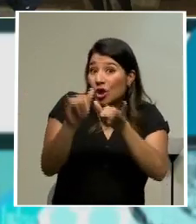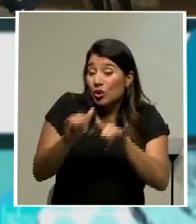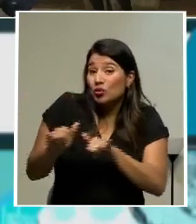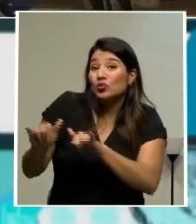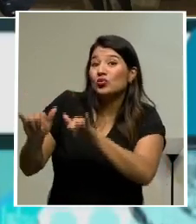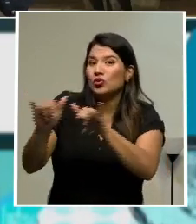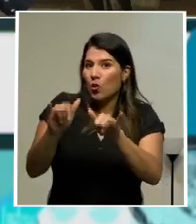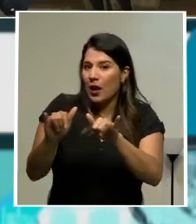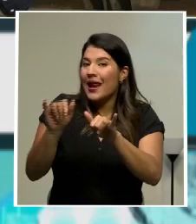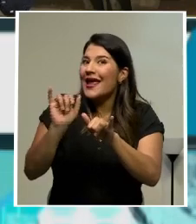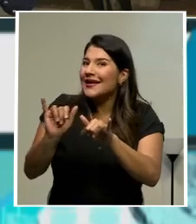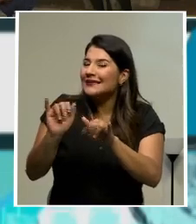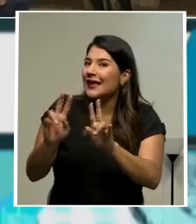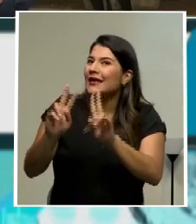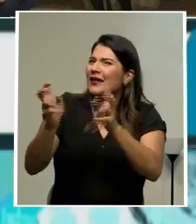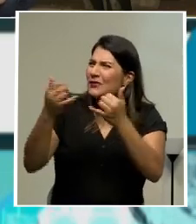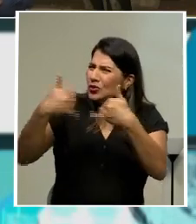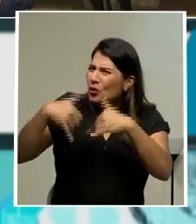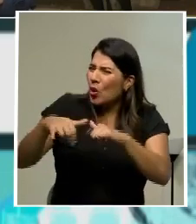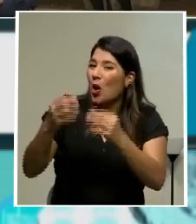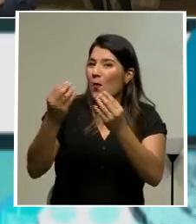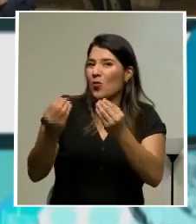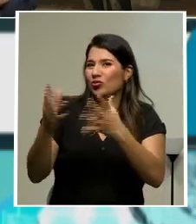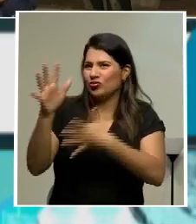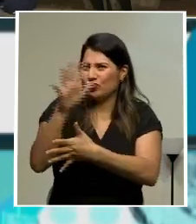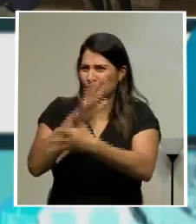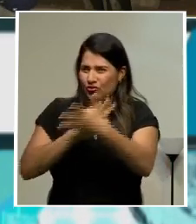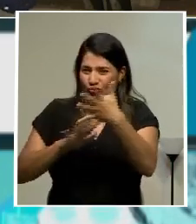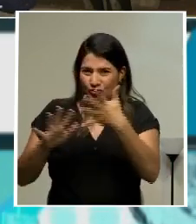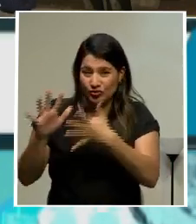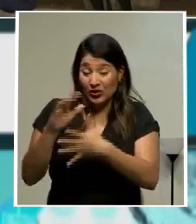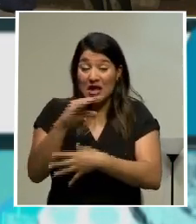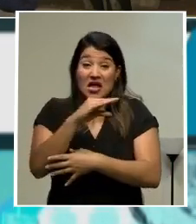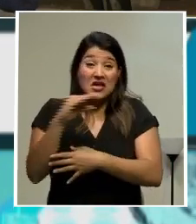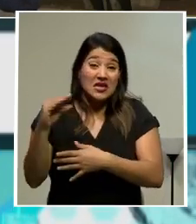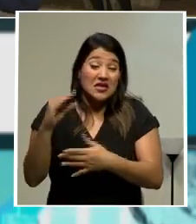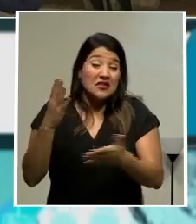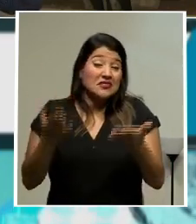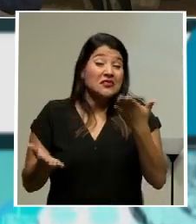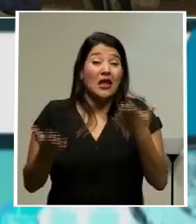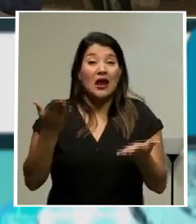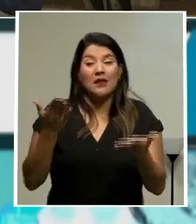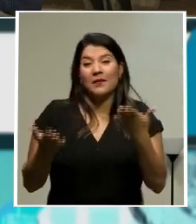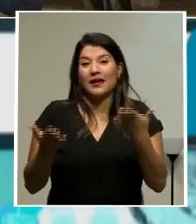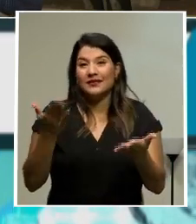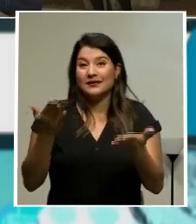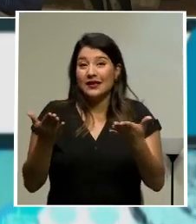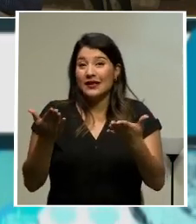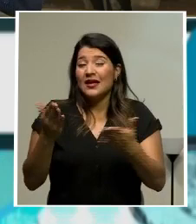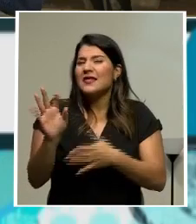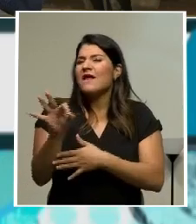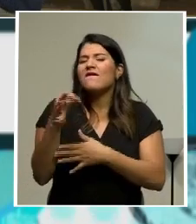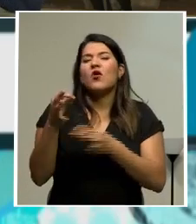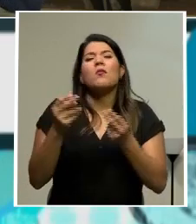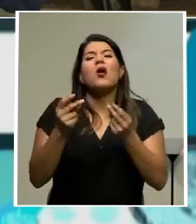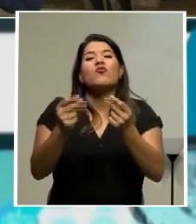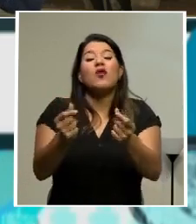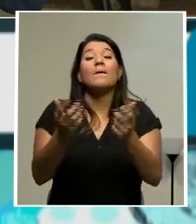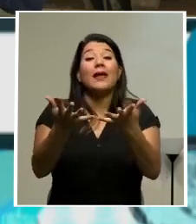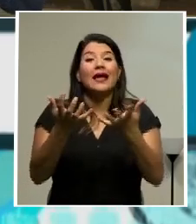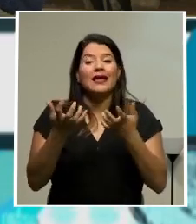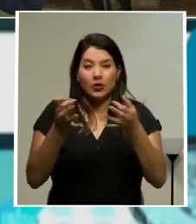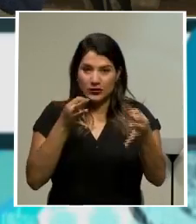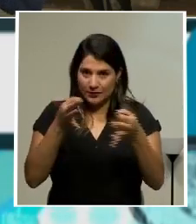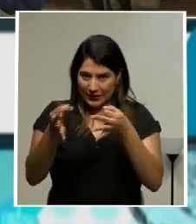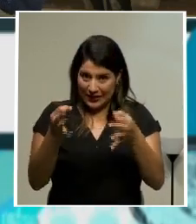pues bastante también enredado entre las personas y tal vez de muy rápidamente explicarlo, si